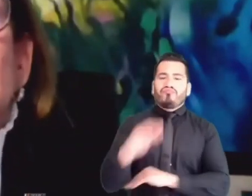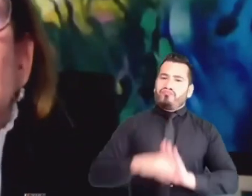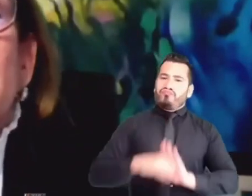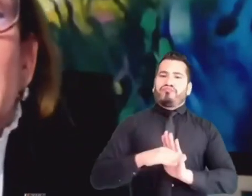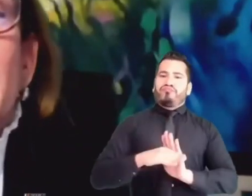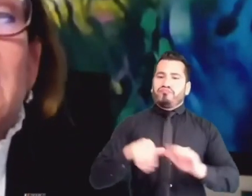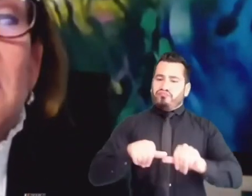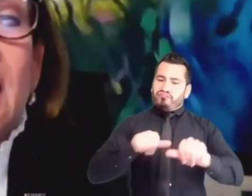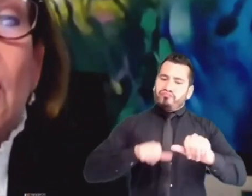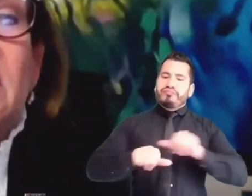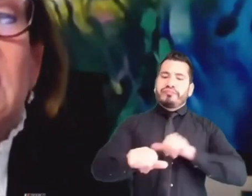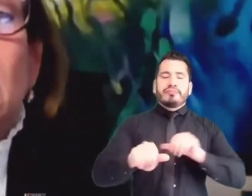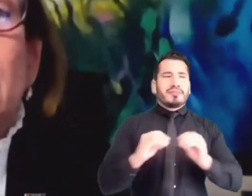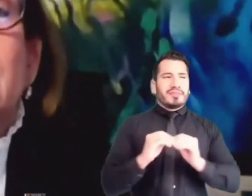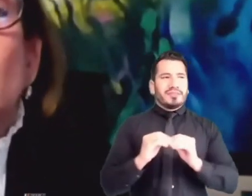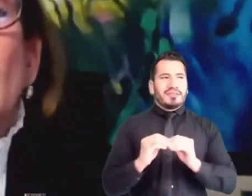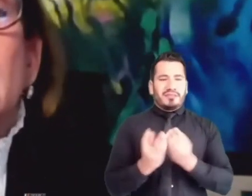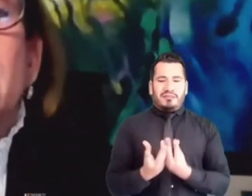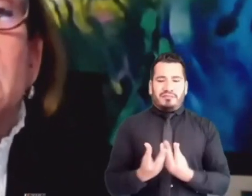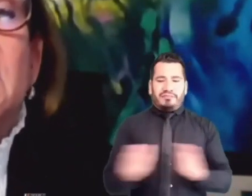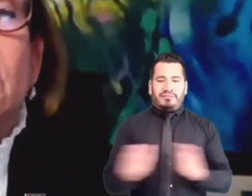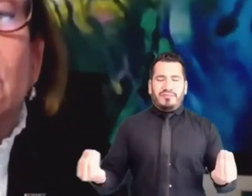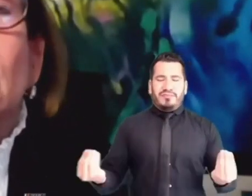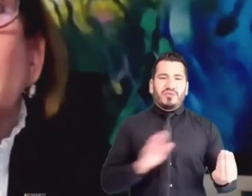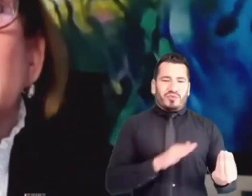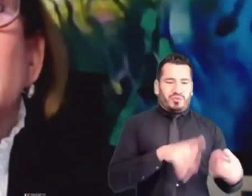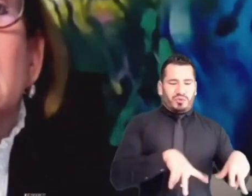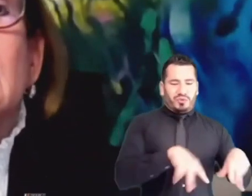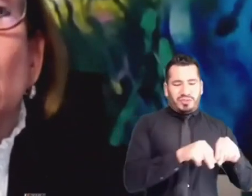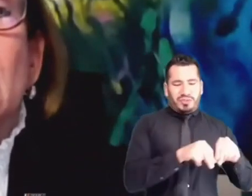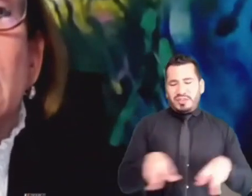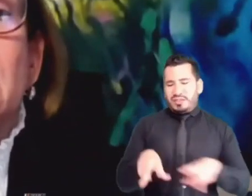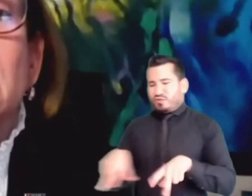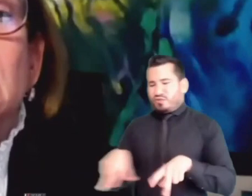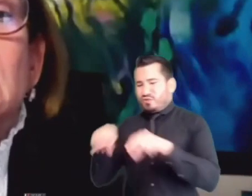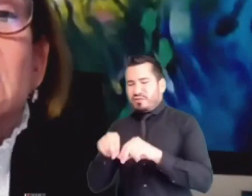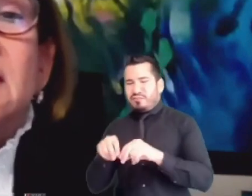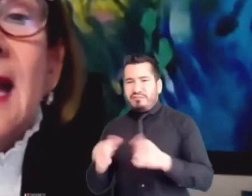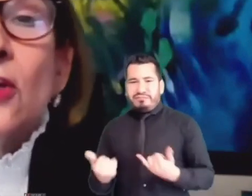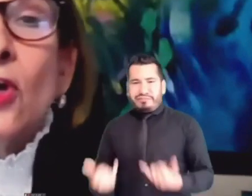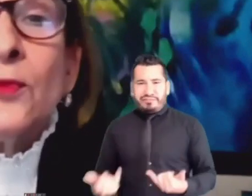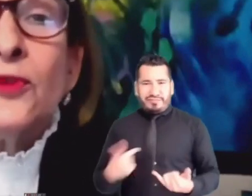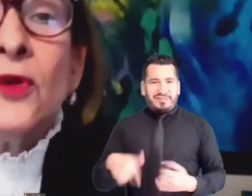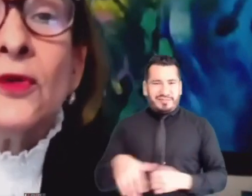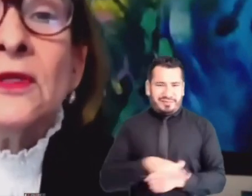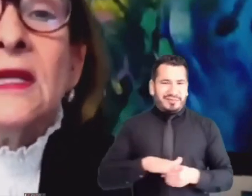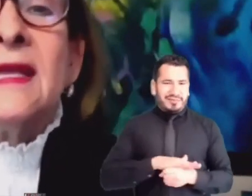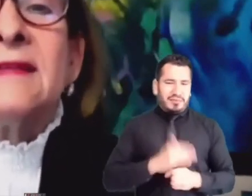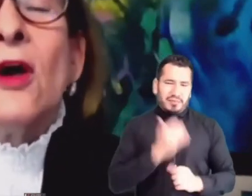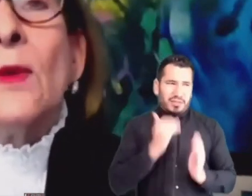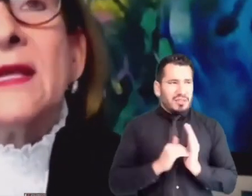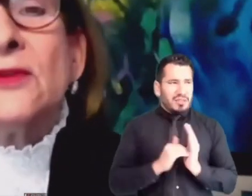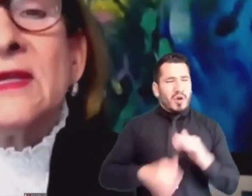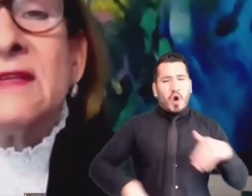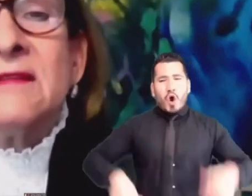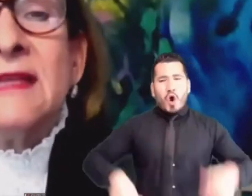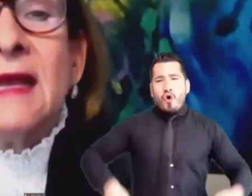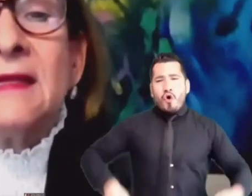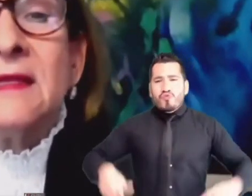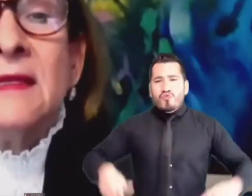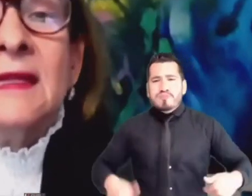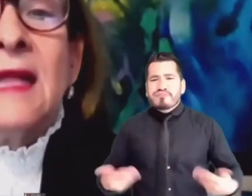que van a determinar los escenarios de desigualdad y discriminación que persisten en la actualidad. Si hay corrupción en esas obligaciones